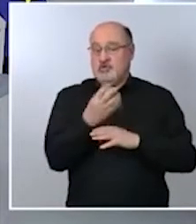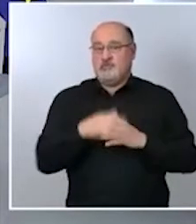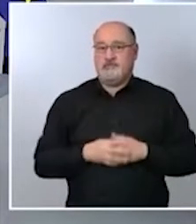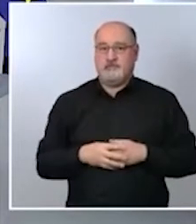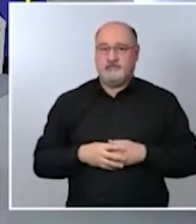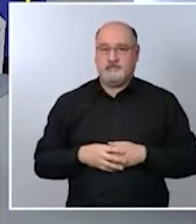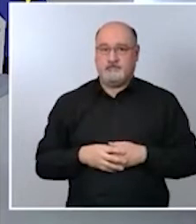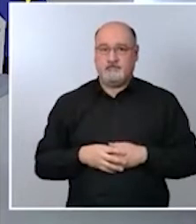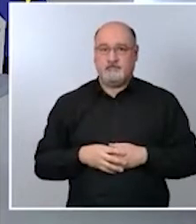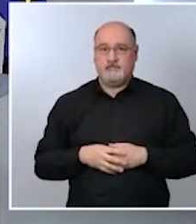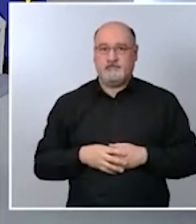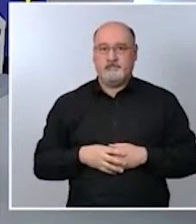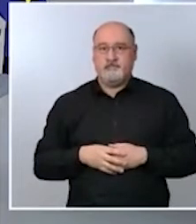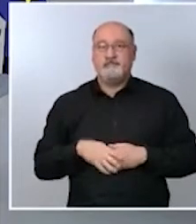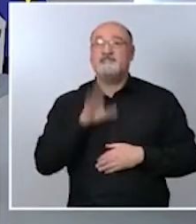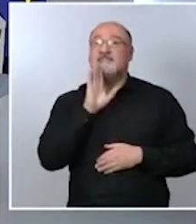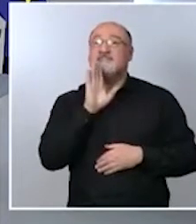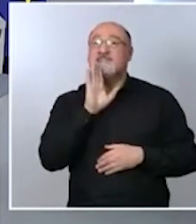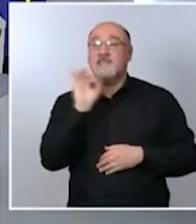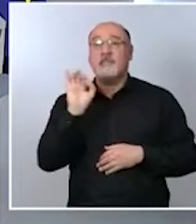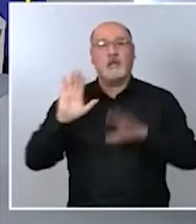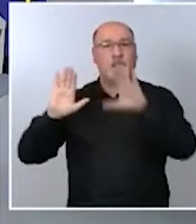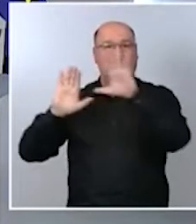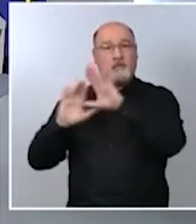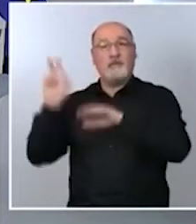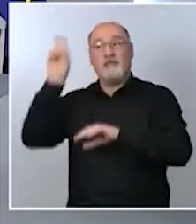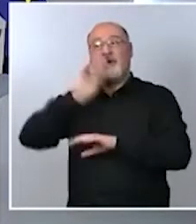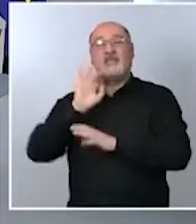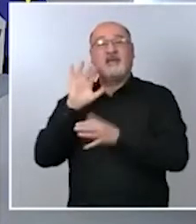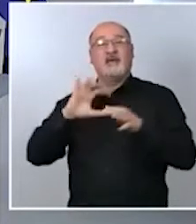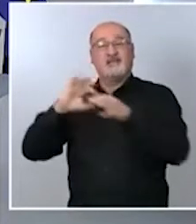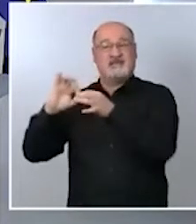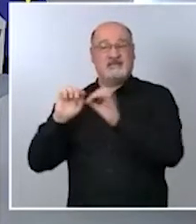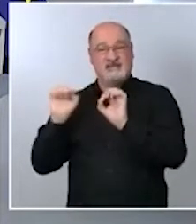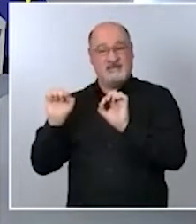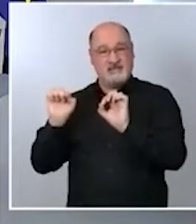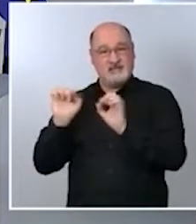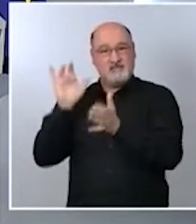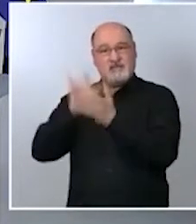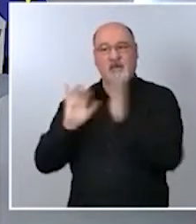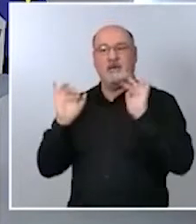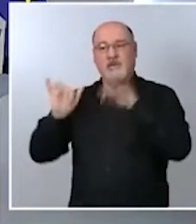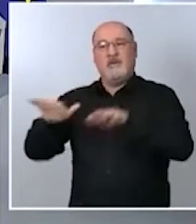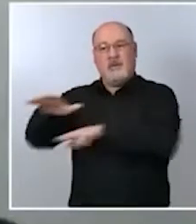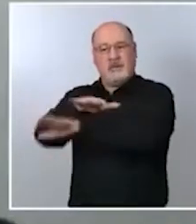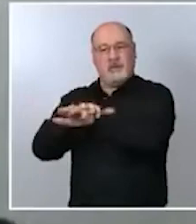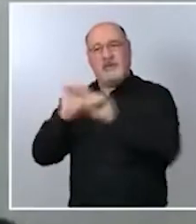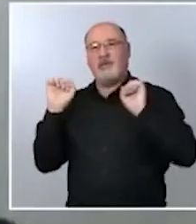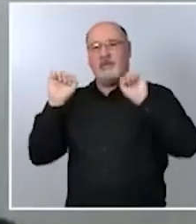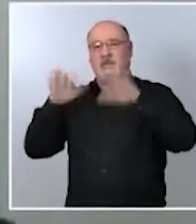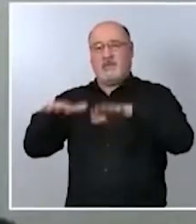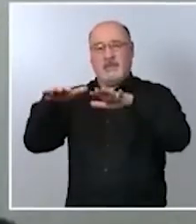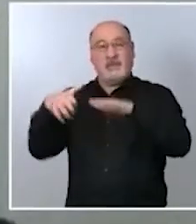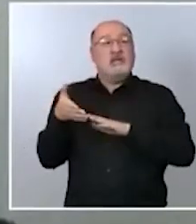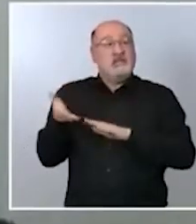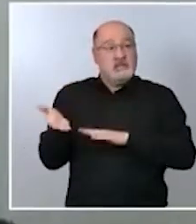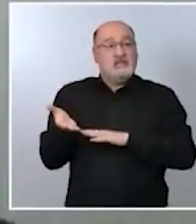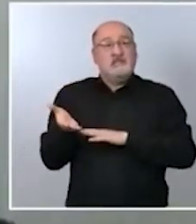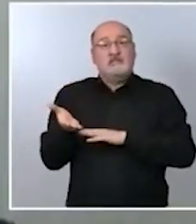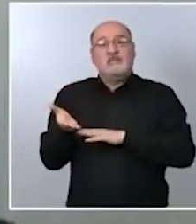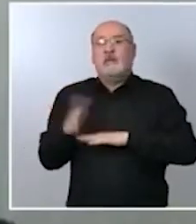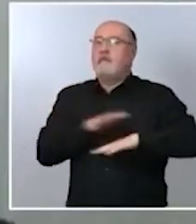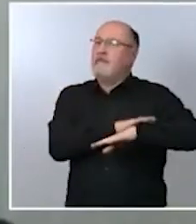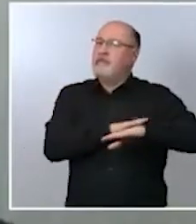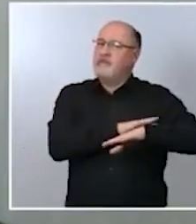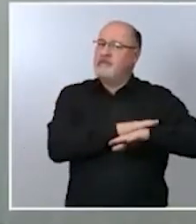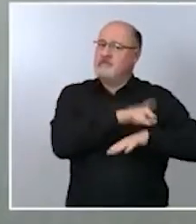lo ocurrido en Madrid en relación a la movilidad servirá ministro Marlaska para lo